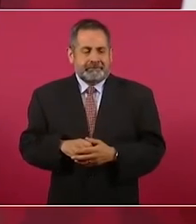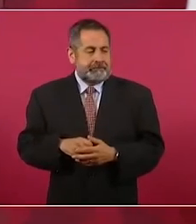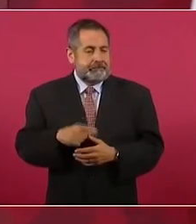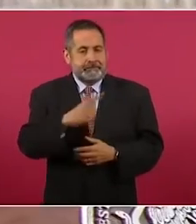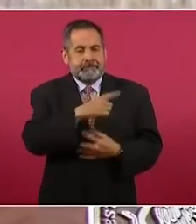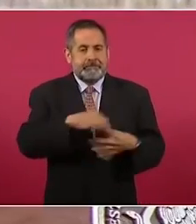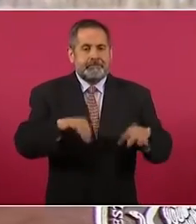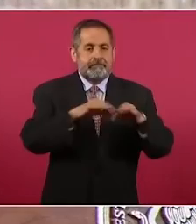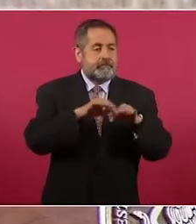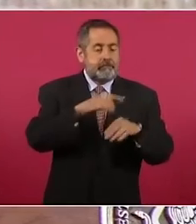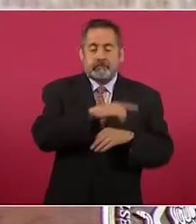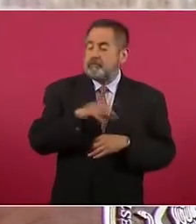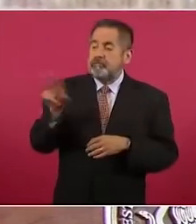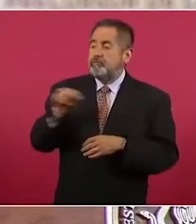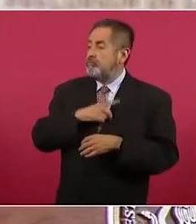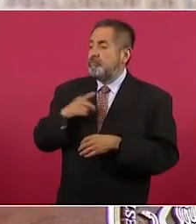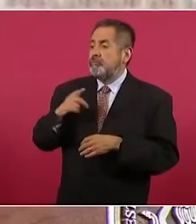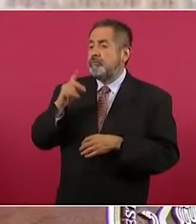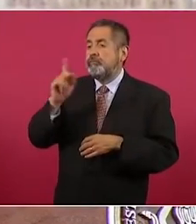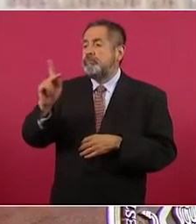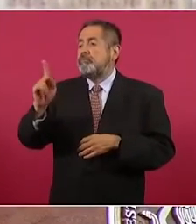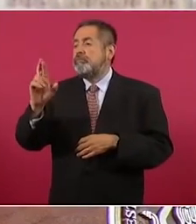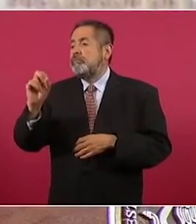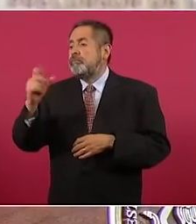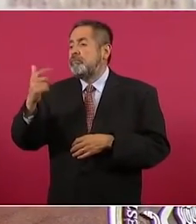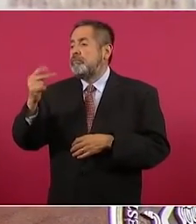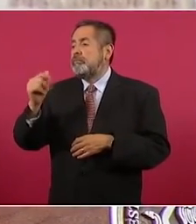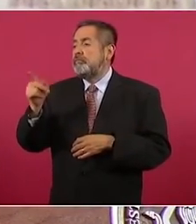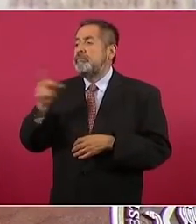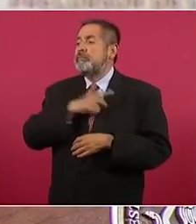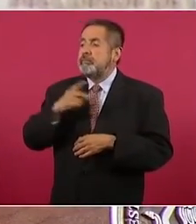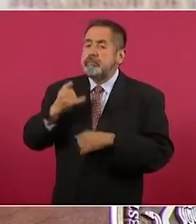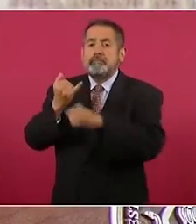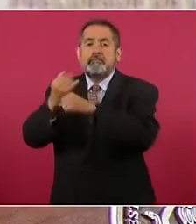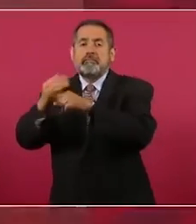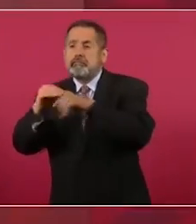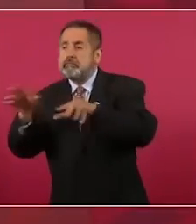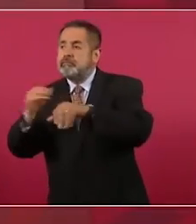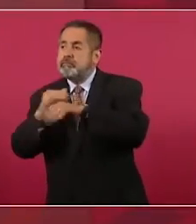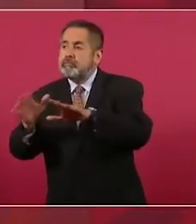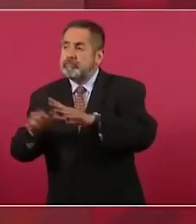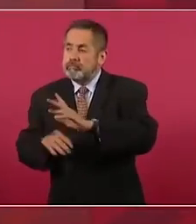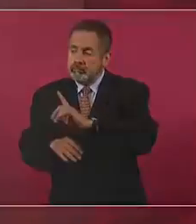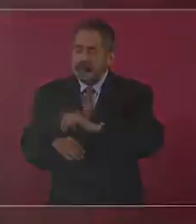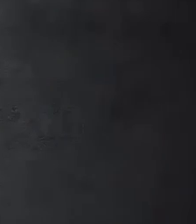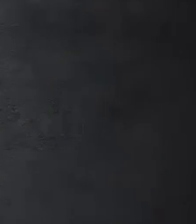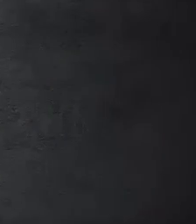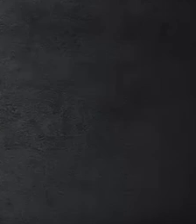información, no.